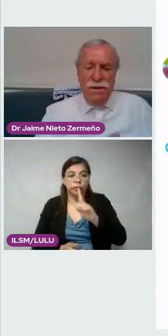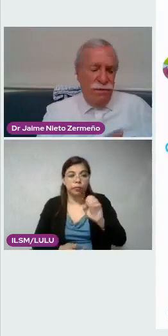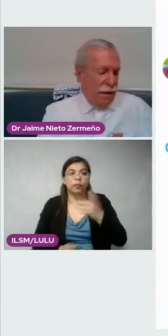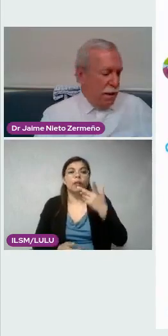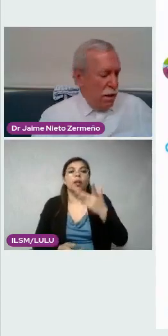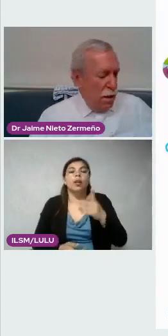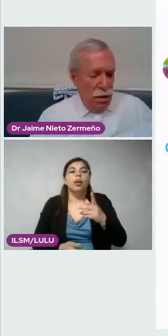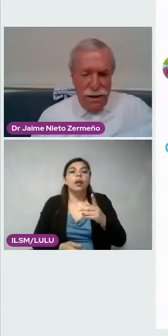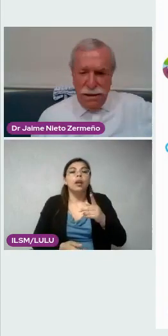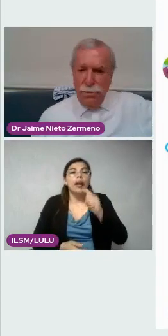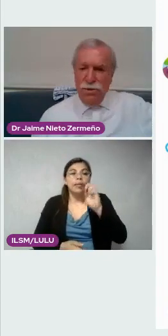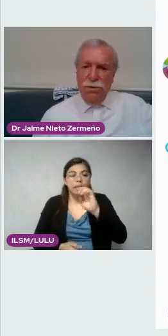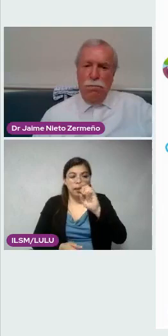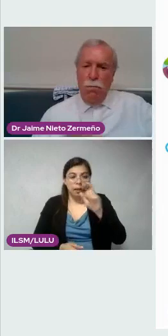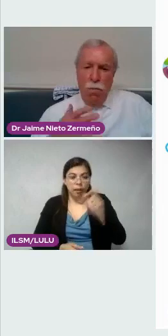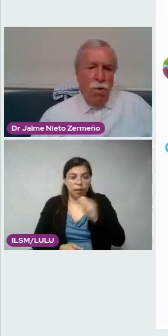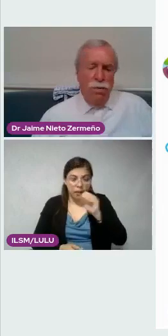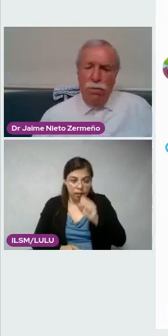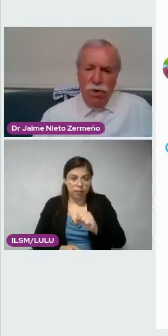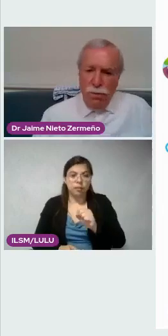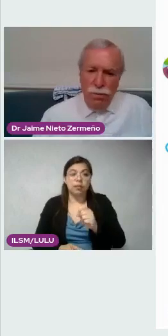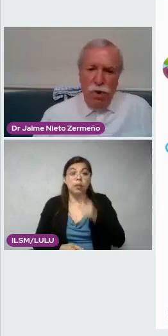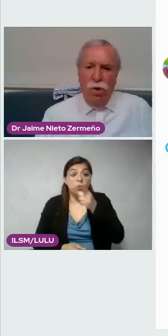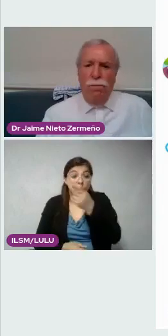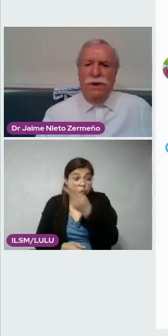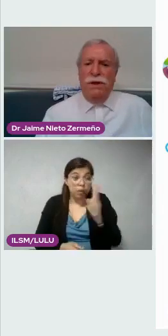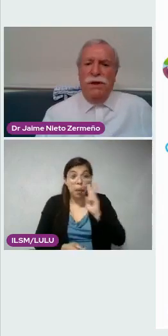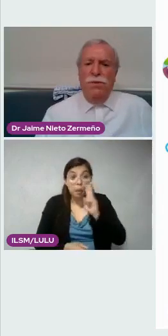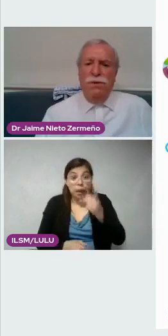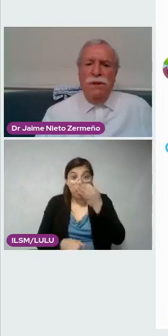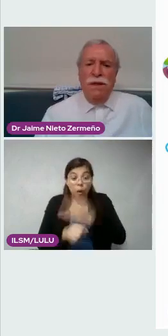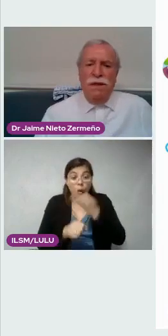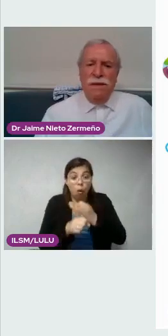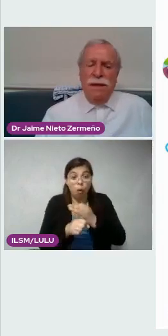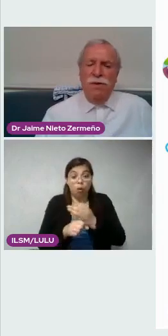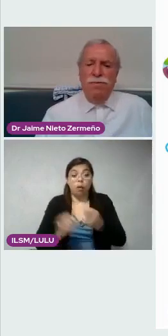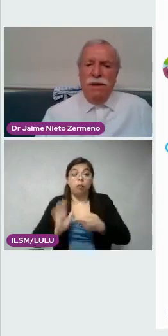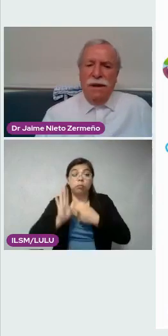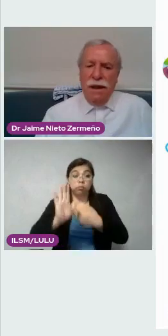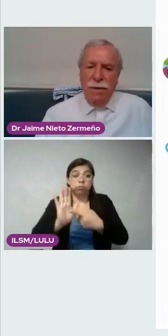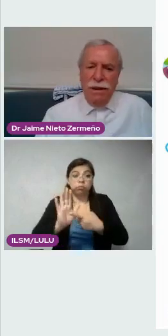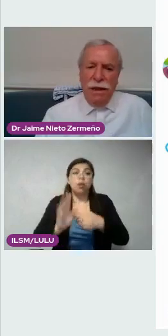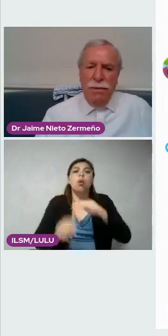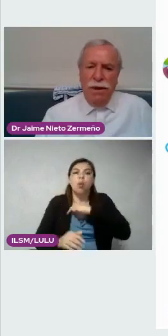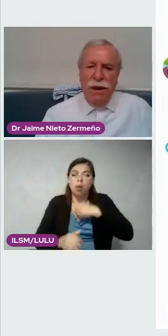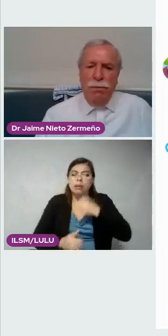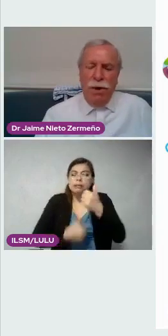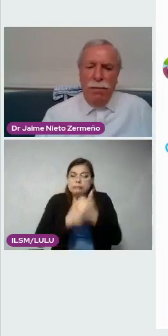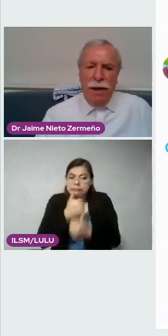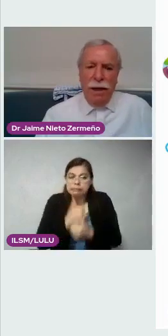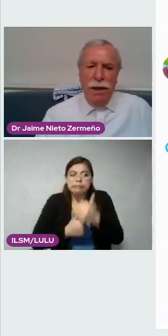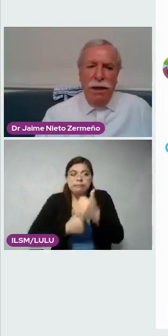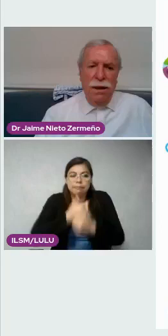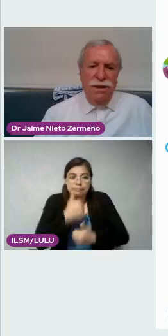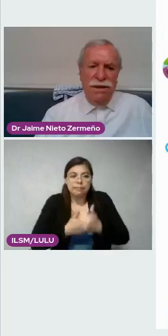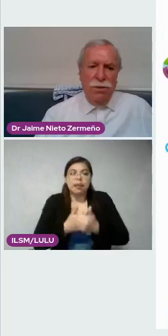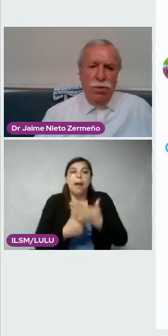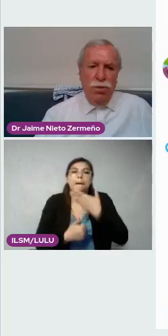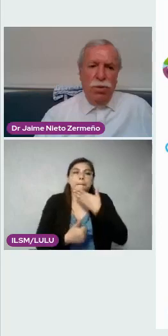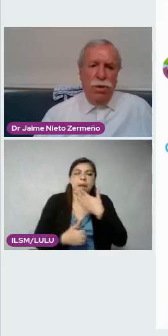ustedes se fijan, estamos muy, somos muy competitivos. Estamos prácticamente a nivel del primer